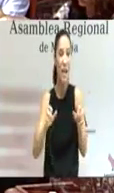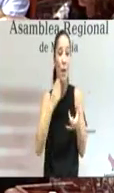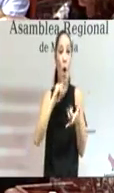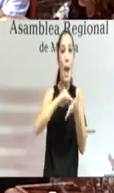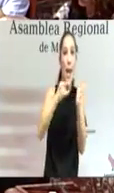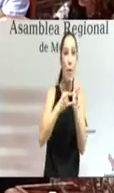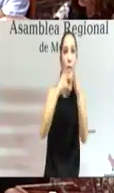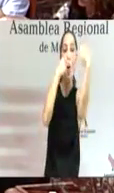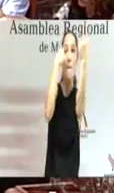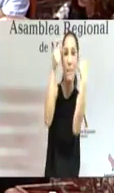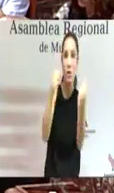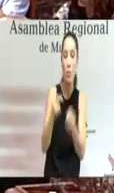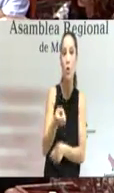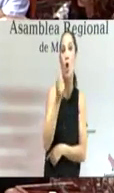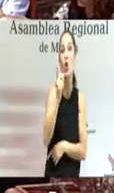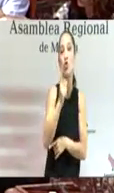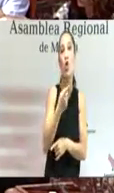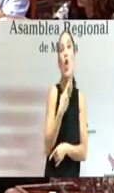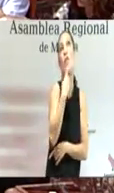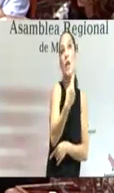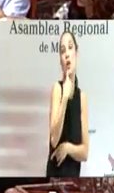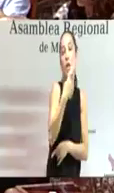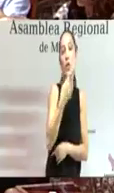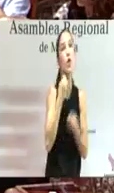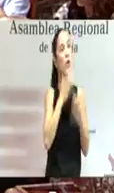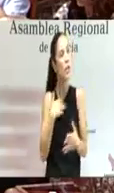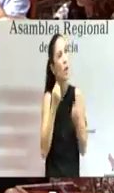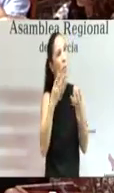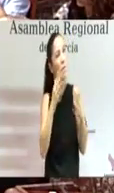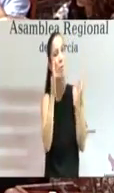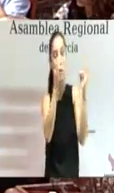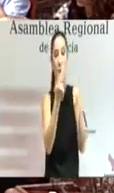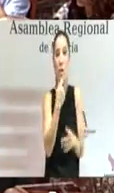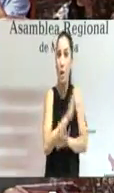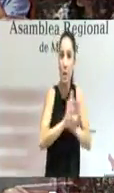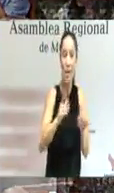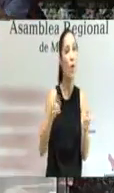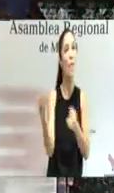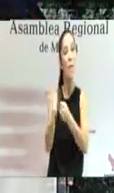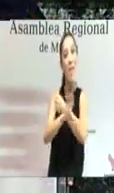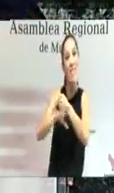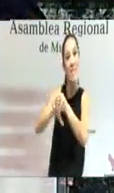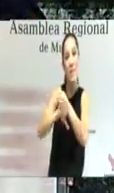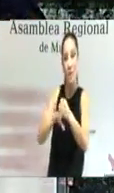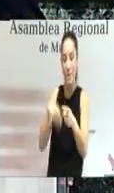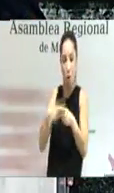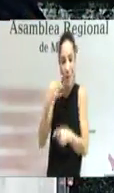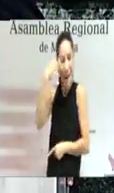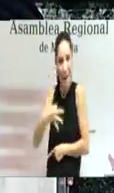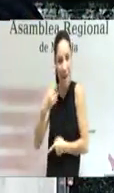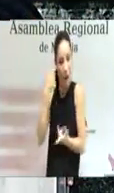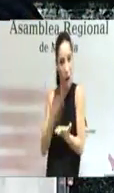presupuesto va más allá de la declaración de intenciones y de buenas voluntades y debe cimentarse en las posibilidades reales